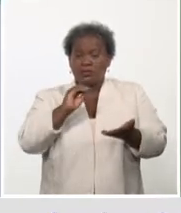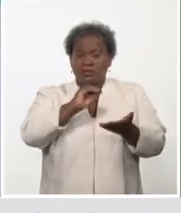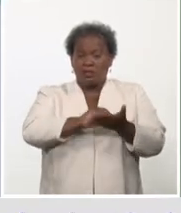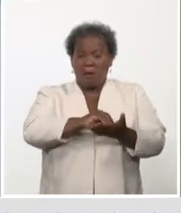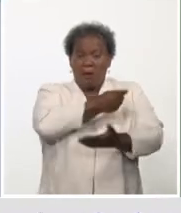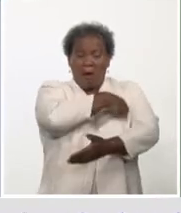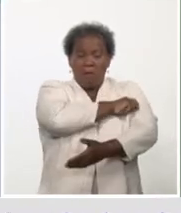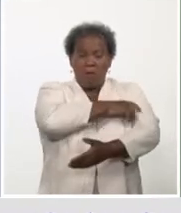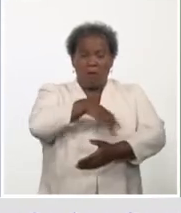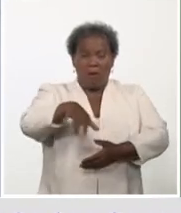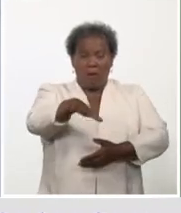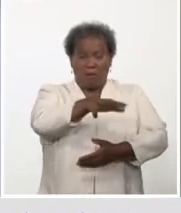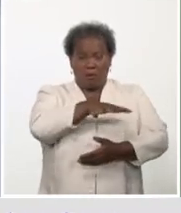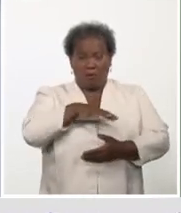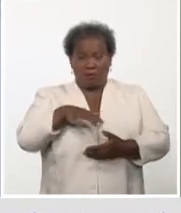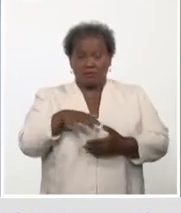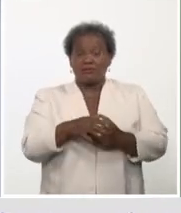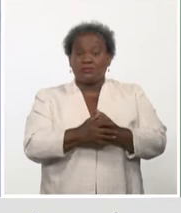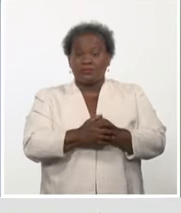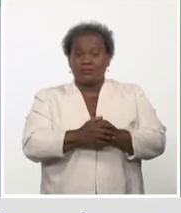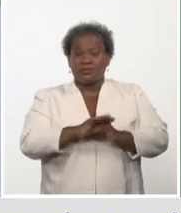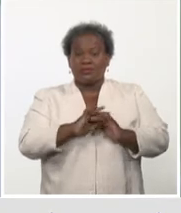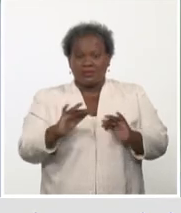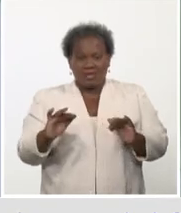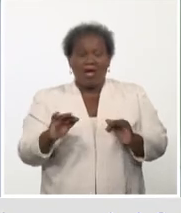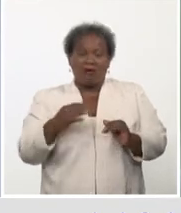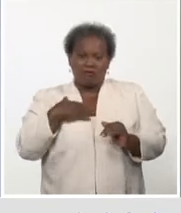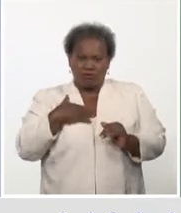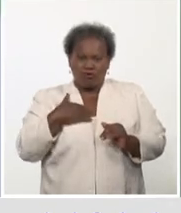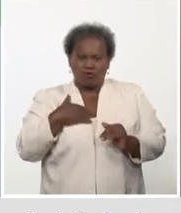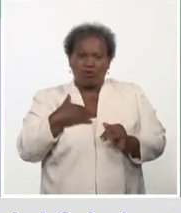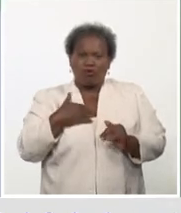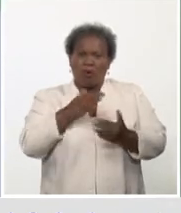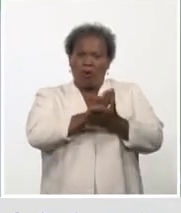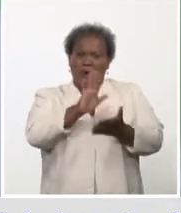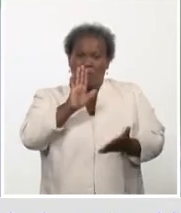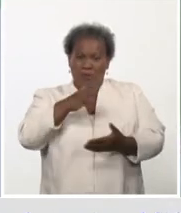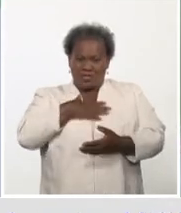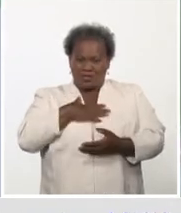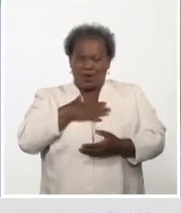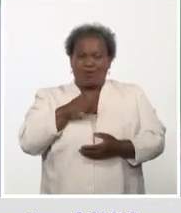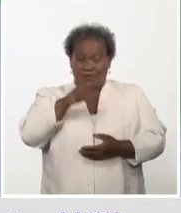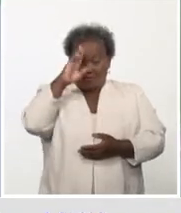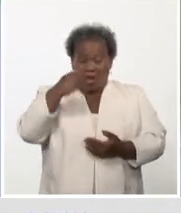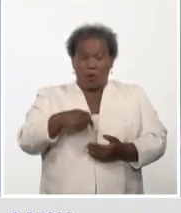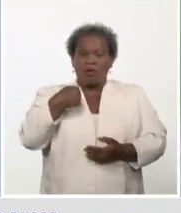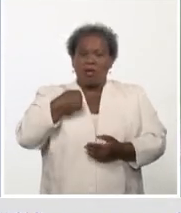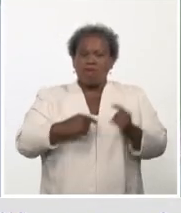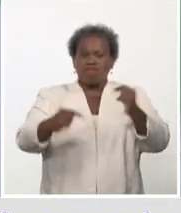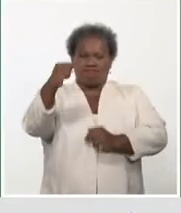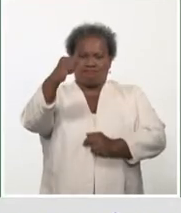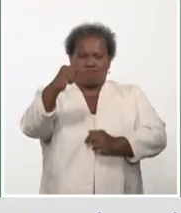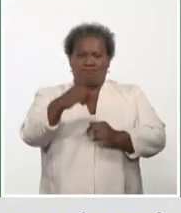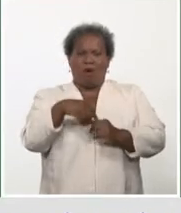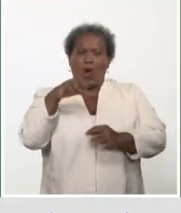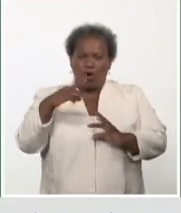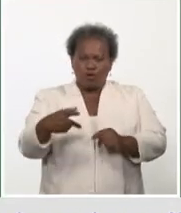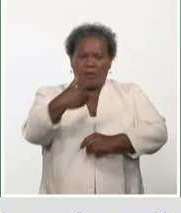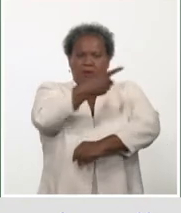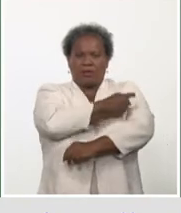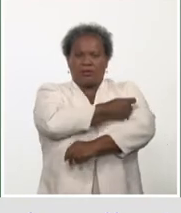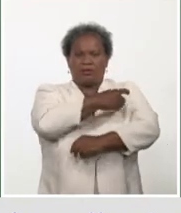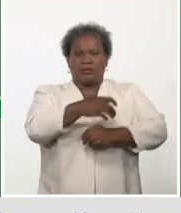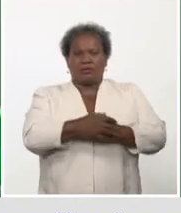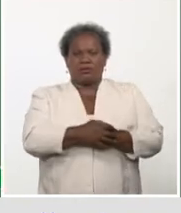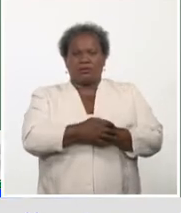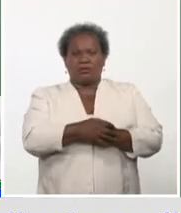la mayoría de las personas, pues entonces seremos uno de los primeros que tendremos la primicia, ¿no?, de realmente volvernos a vacunar. En caso de que yo